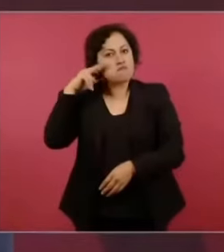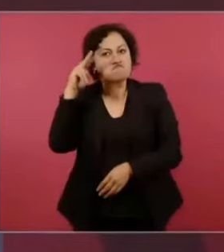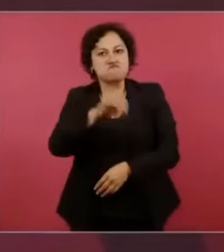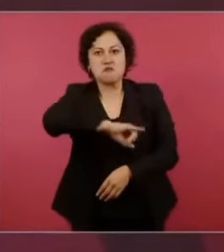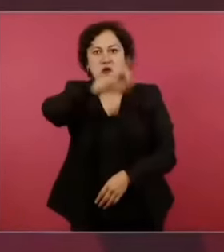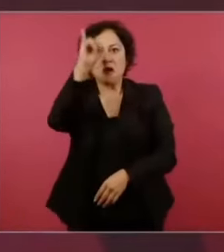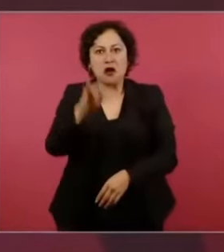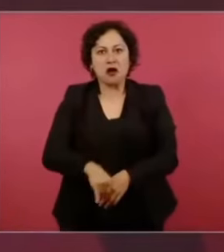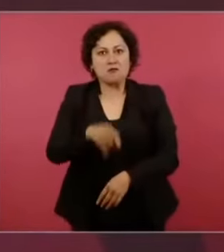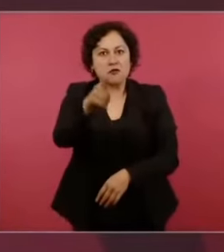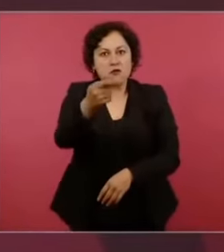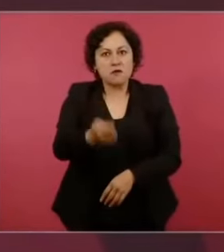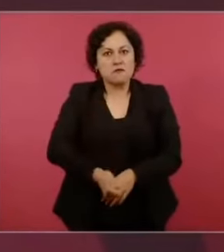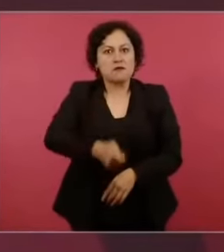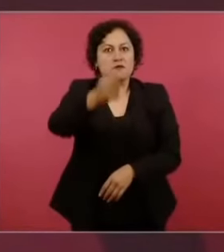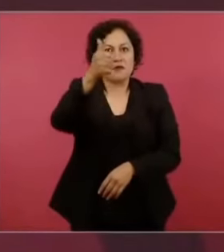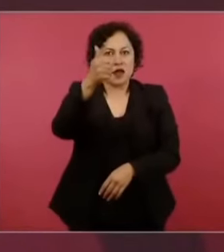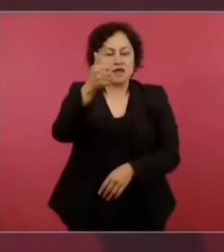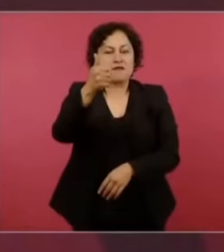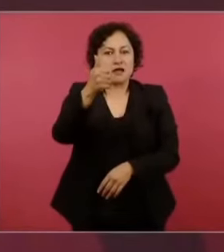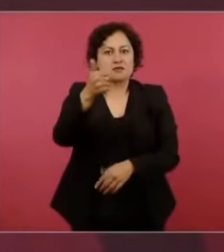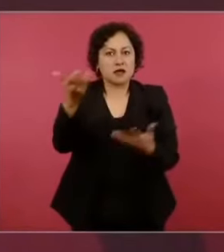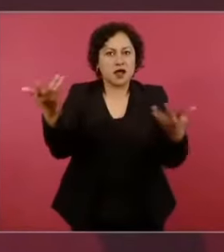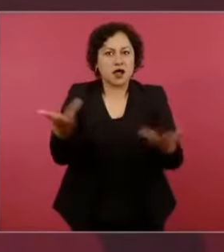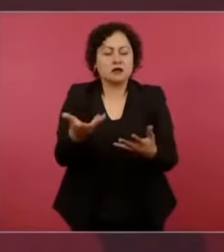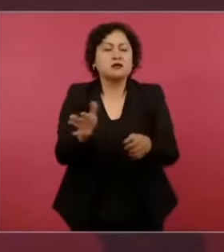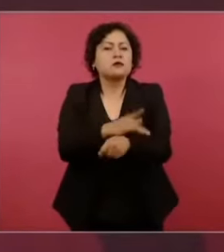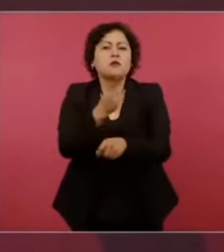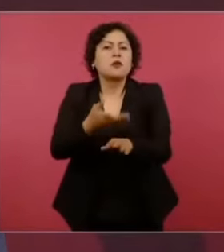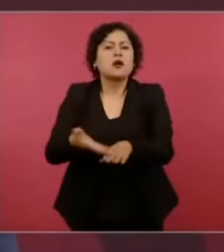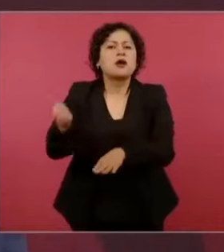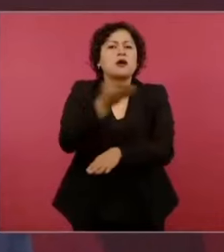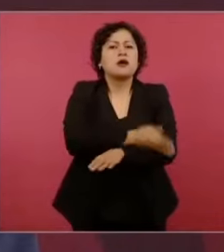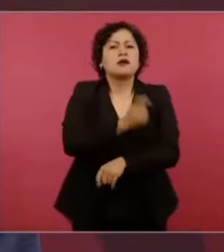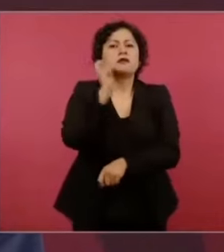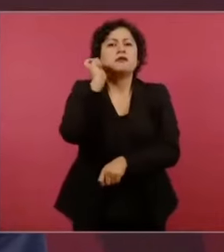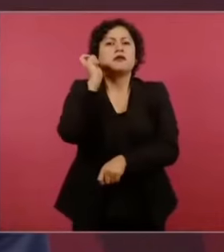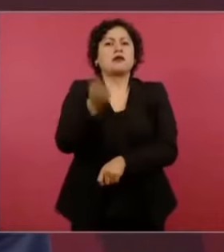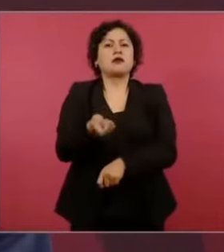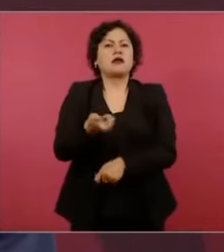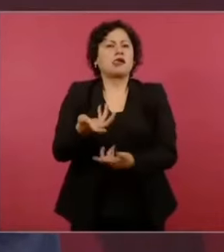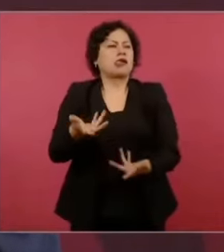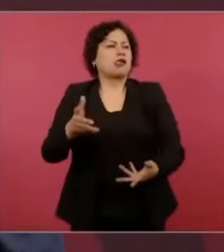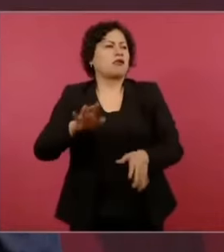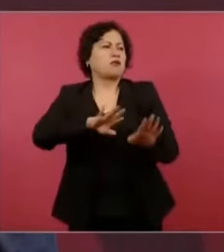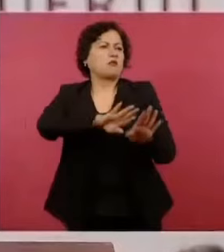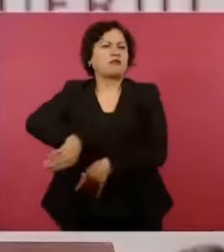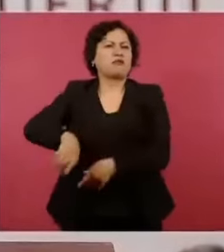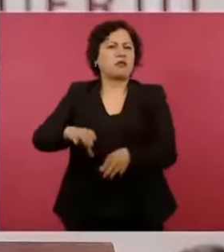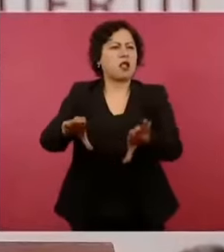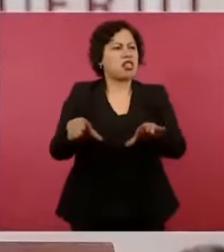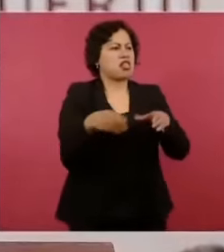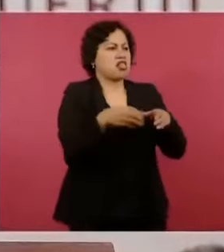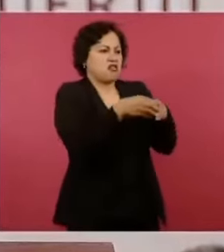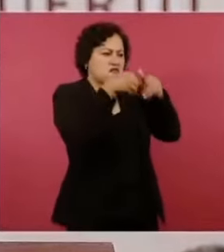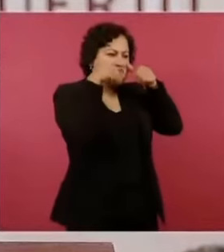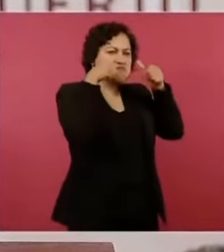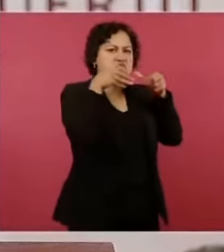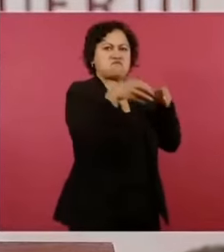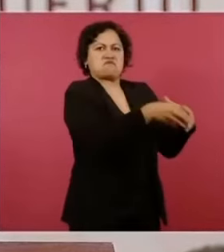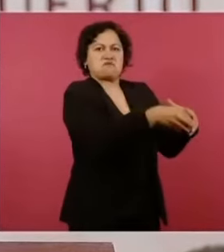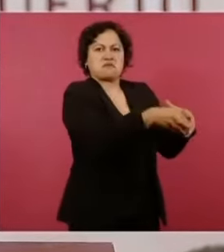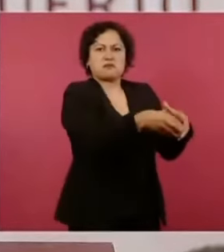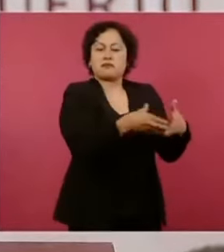era egocéntrico, porque era el egoísmo centralizado. Aquí lo comandó un hombre que ha sido bondadoso,